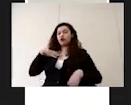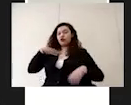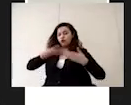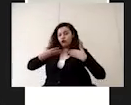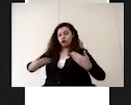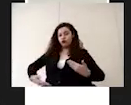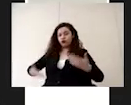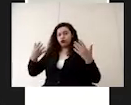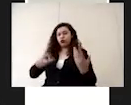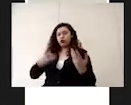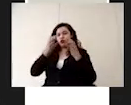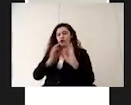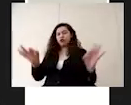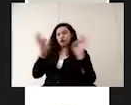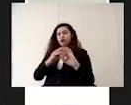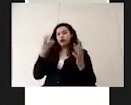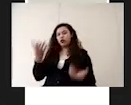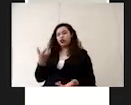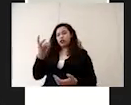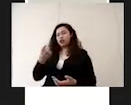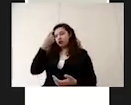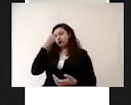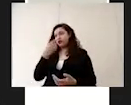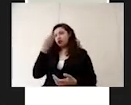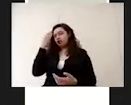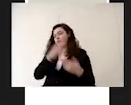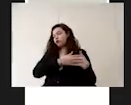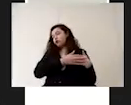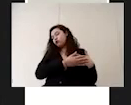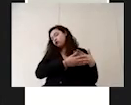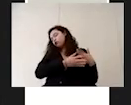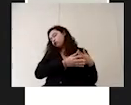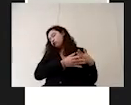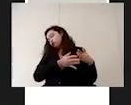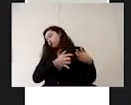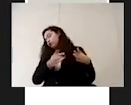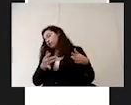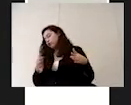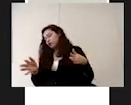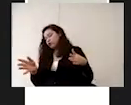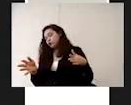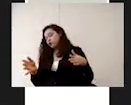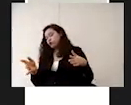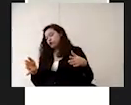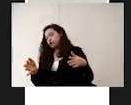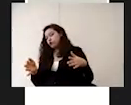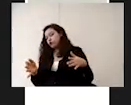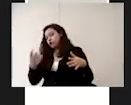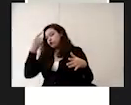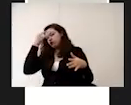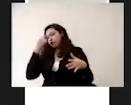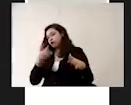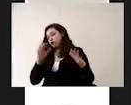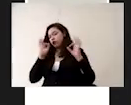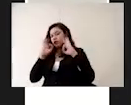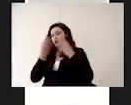esto es importante porque después de tanto tiempo de la suspensión de clases de la modalidad de clases